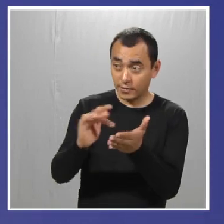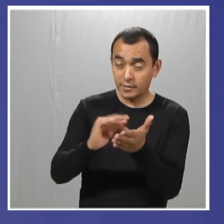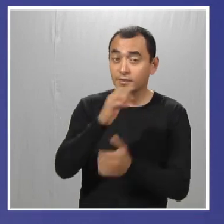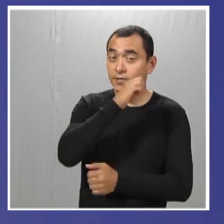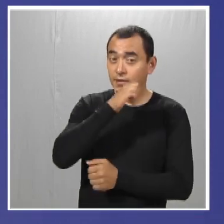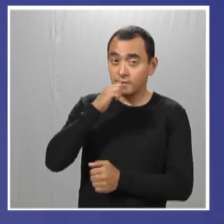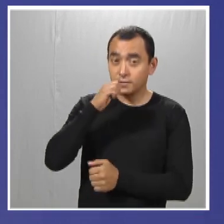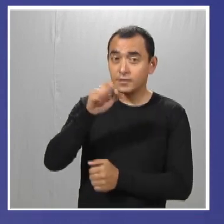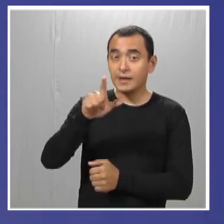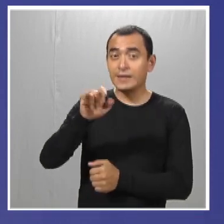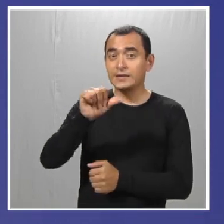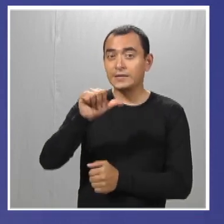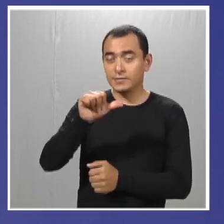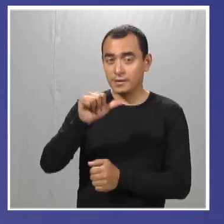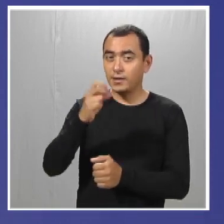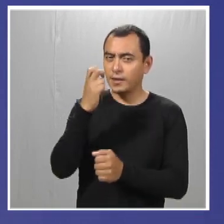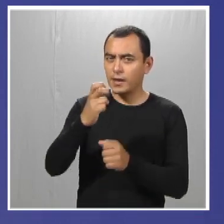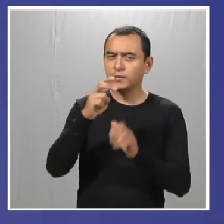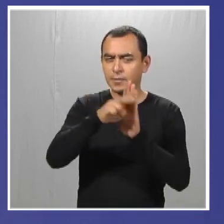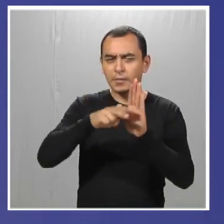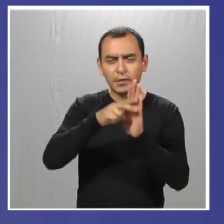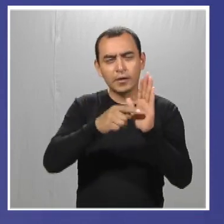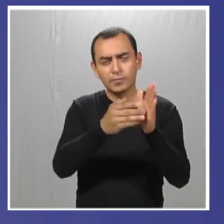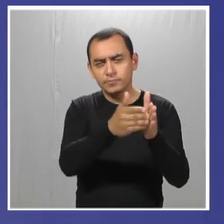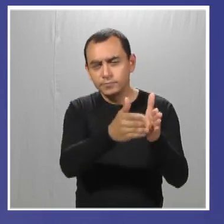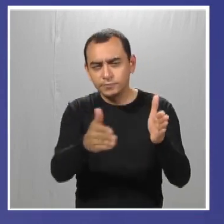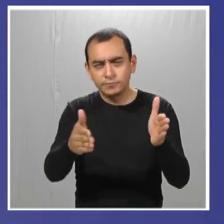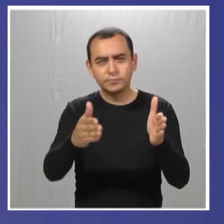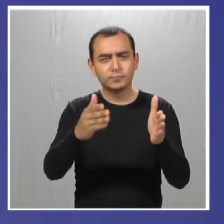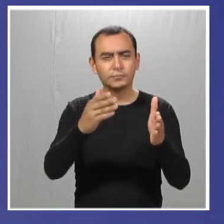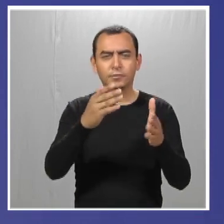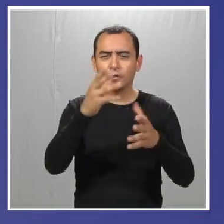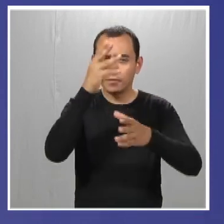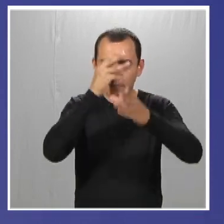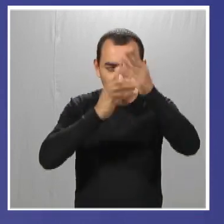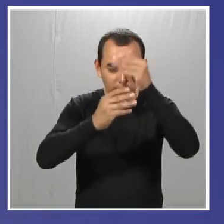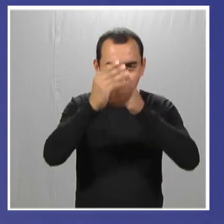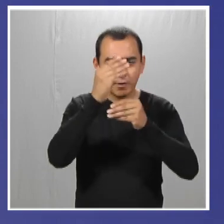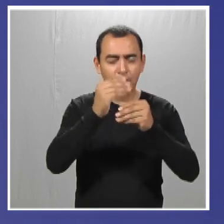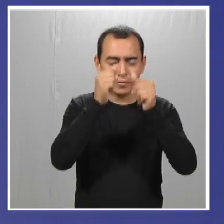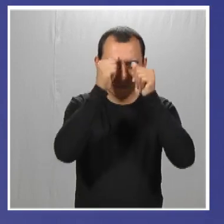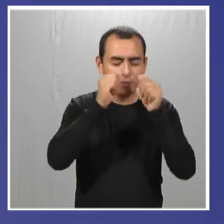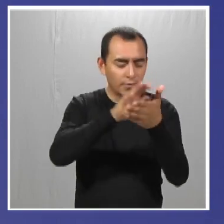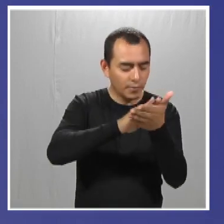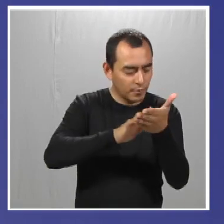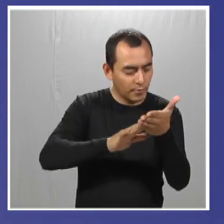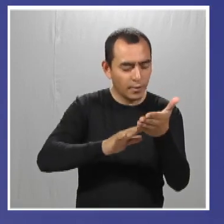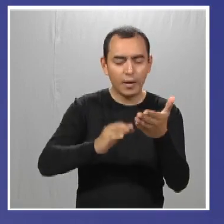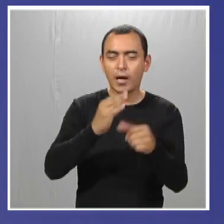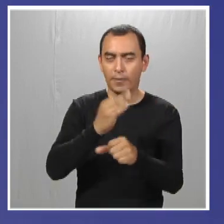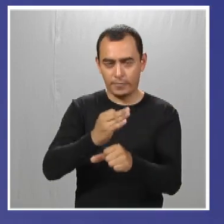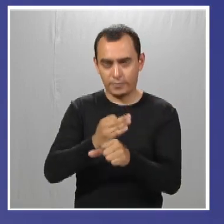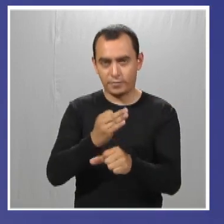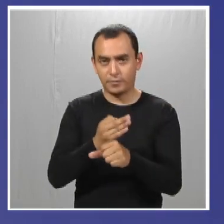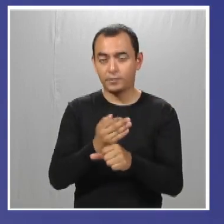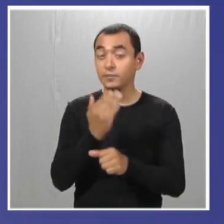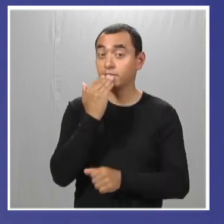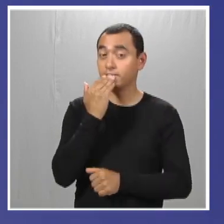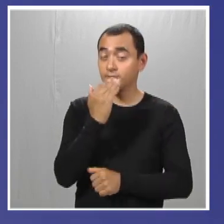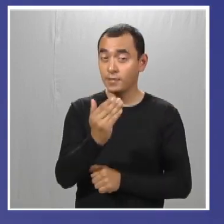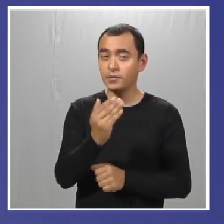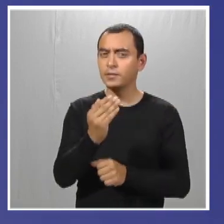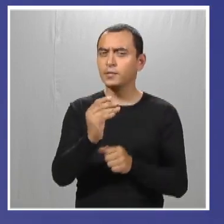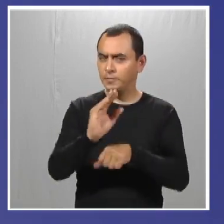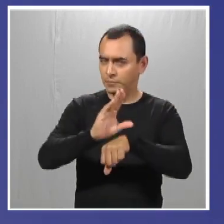Gracias, Elisa Huerta, por estas cápsulas del sistema braille que hemos conocido a lo largo de esta temporada a quien somos todos.